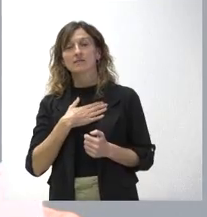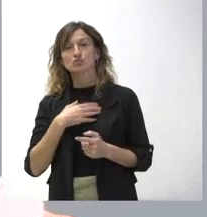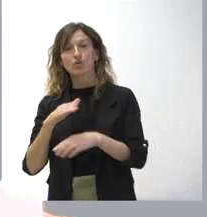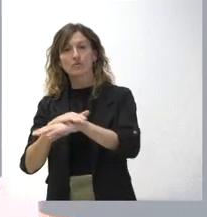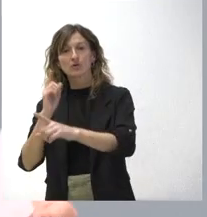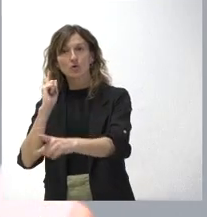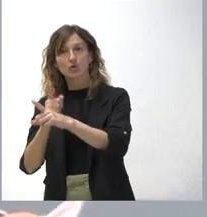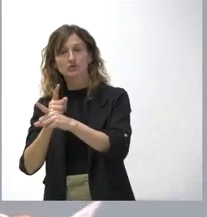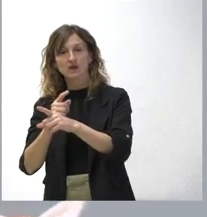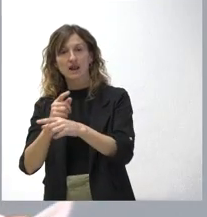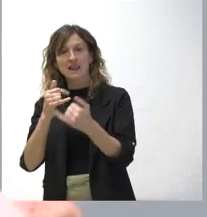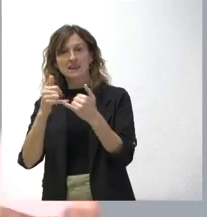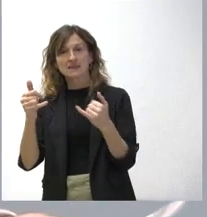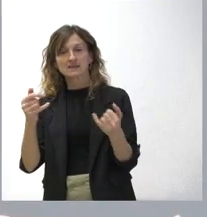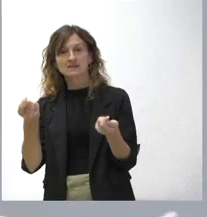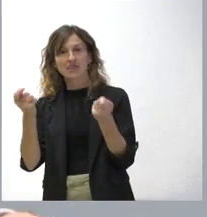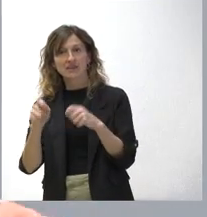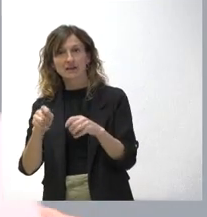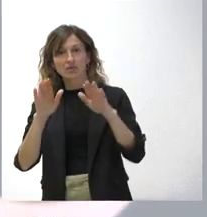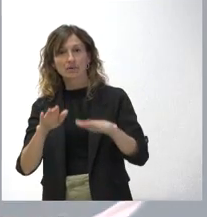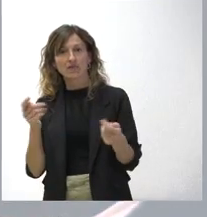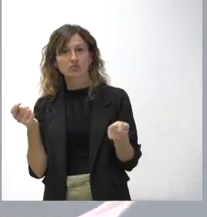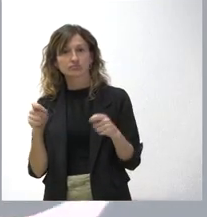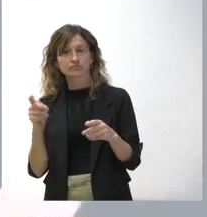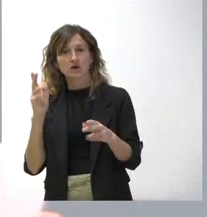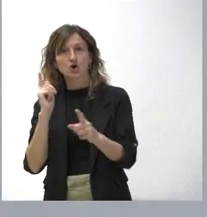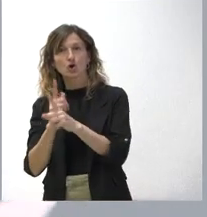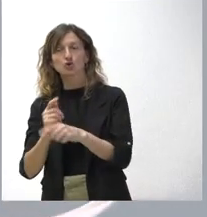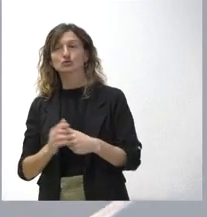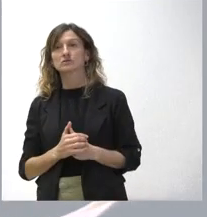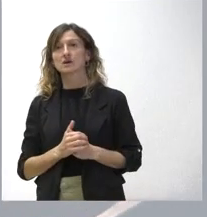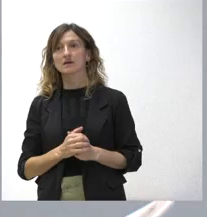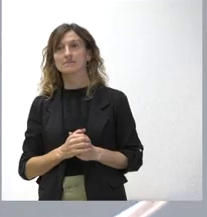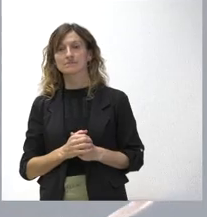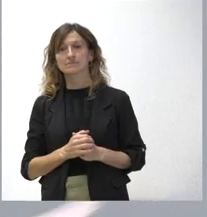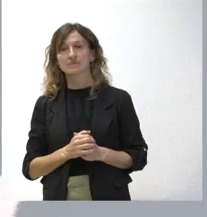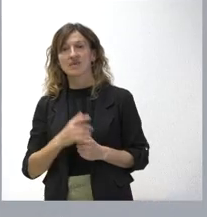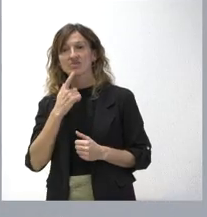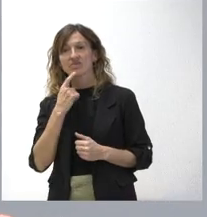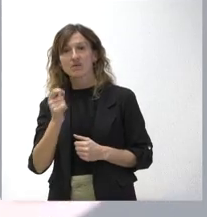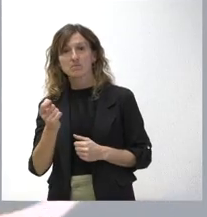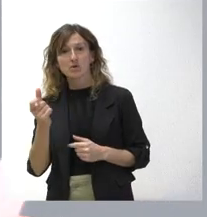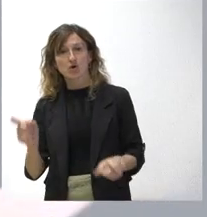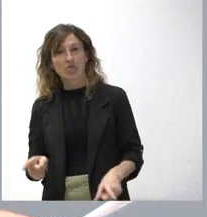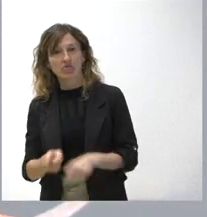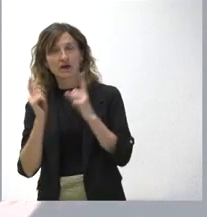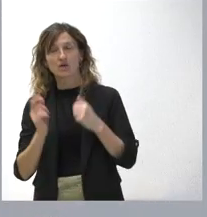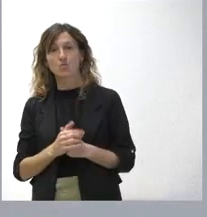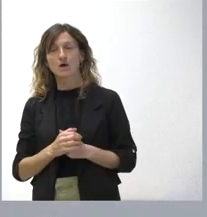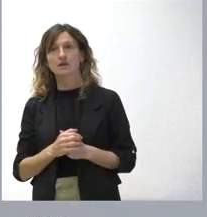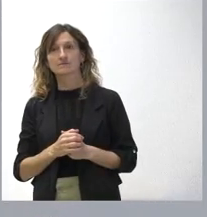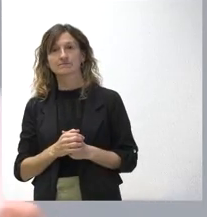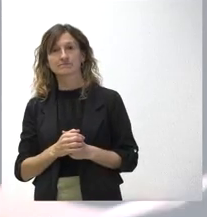se cierren esas líneas y esas paradas con el argumento de que hay pocos viajeros. Porque ese argumento